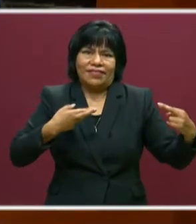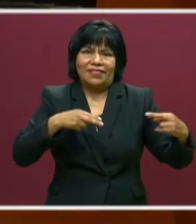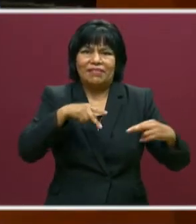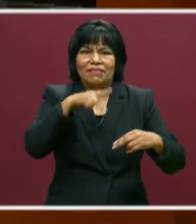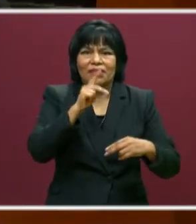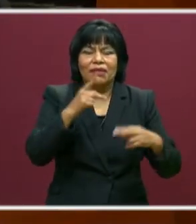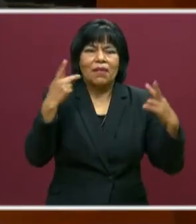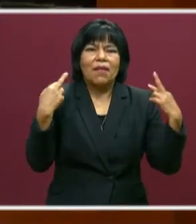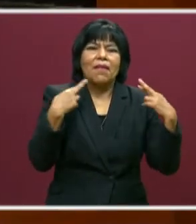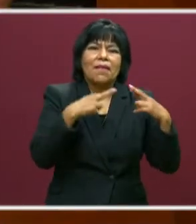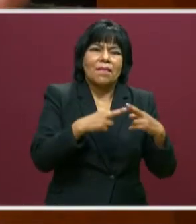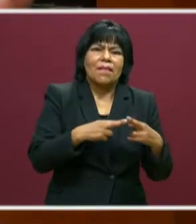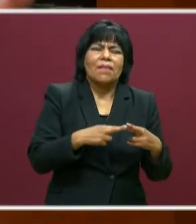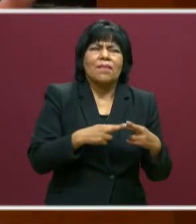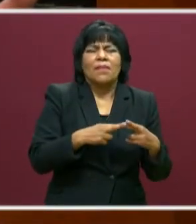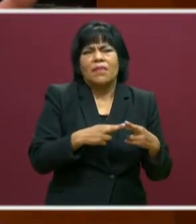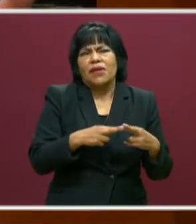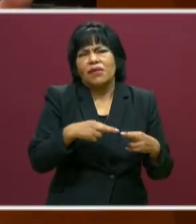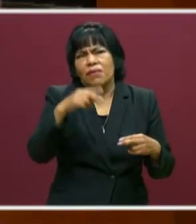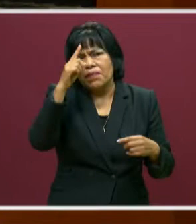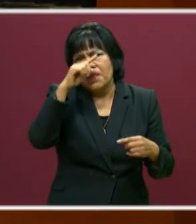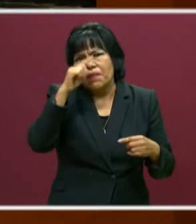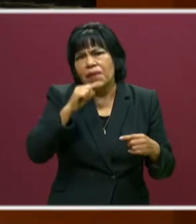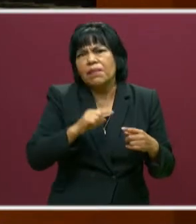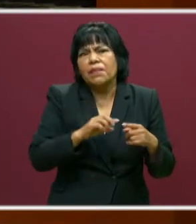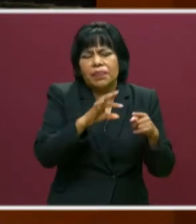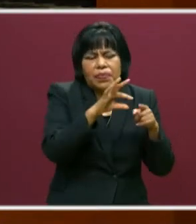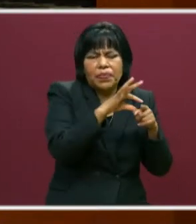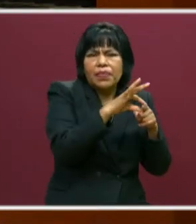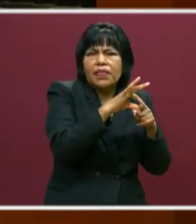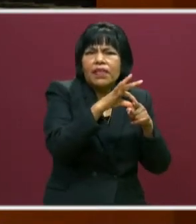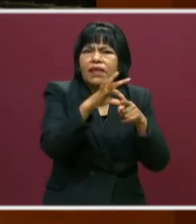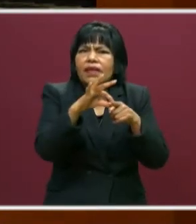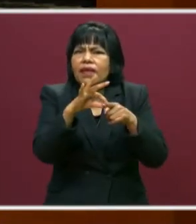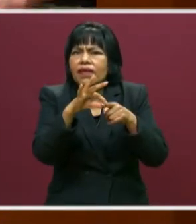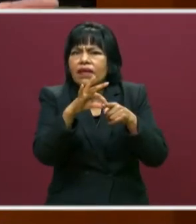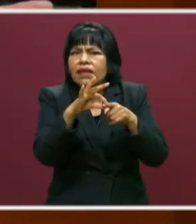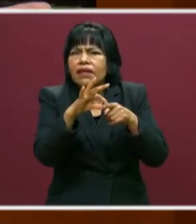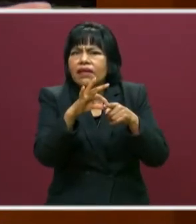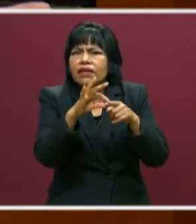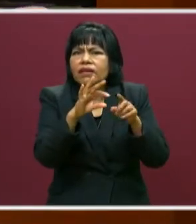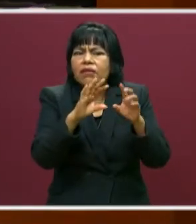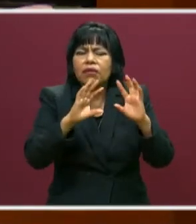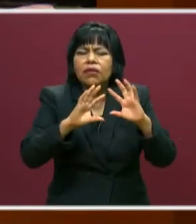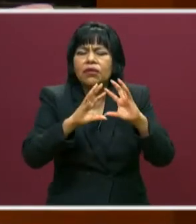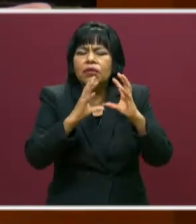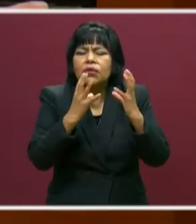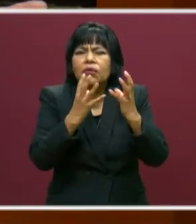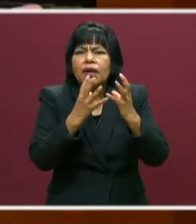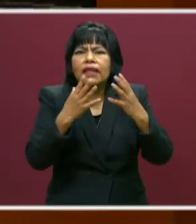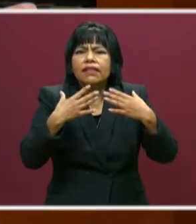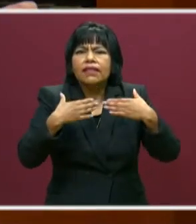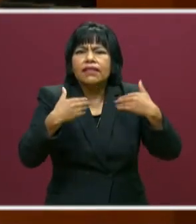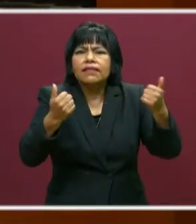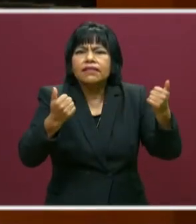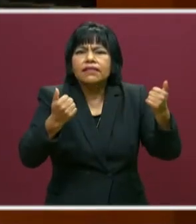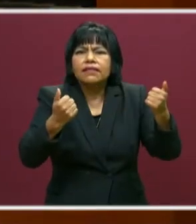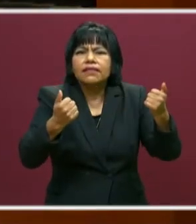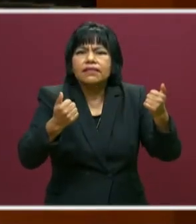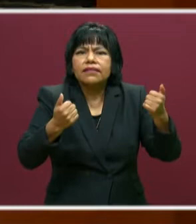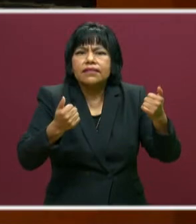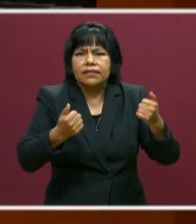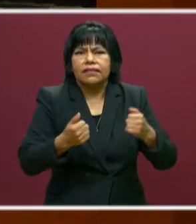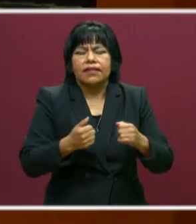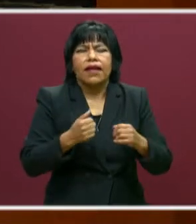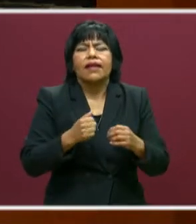lo va orientando. Al final, la educación de lo que se trata es de comprender el mundo en que vivimos. Claro. Sí. Comprender